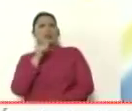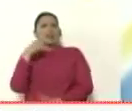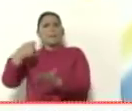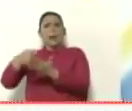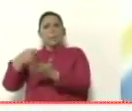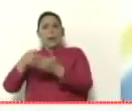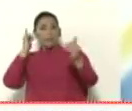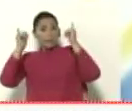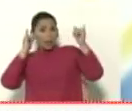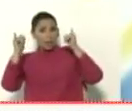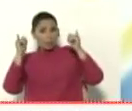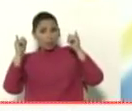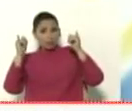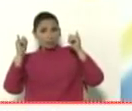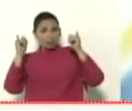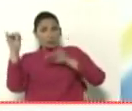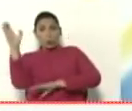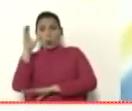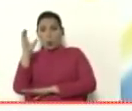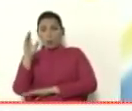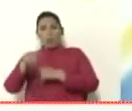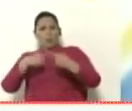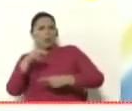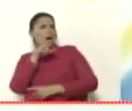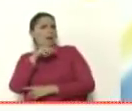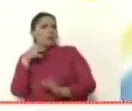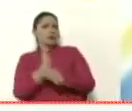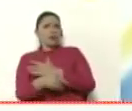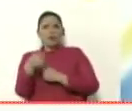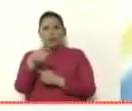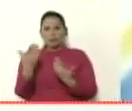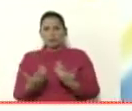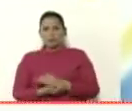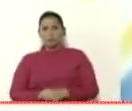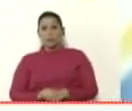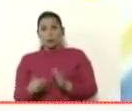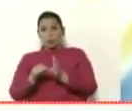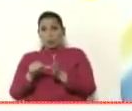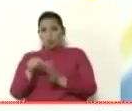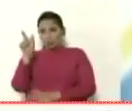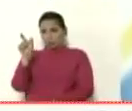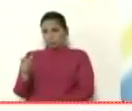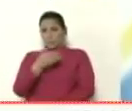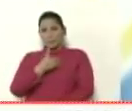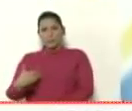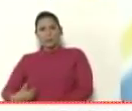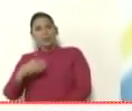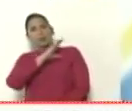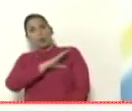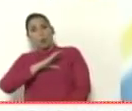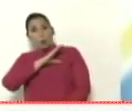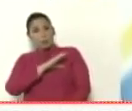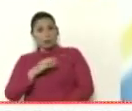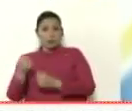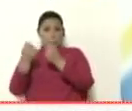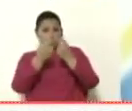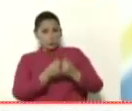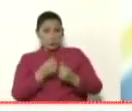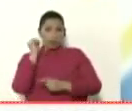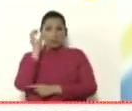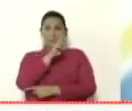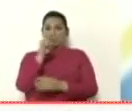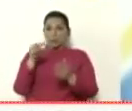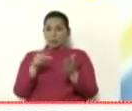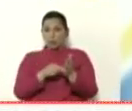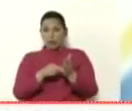en Cúcuta y luego vamos a hablar un poco de eso donde estaba el flamante presidente de la comisión de controlería de la asamblea nacional